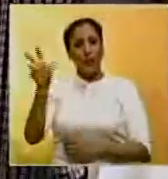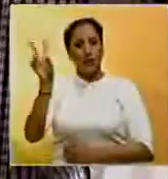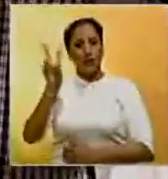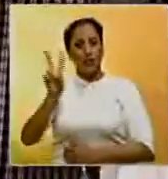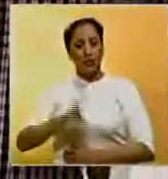venezolanos.